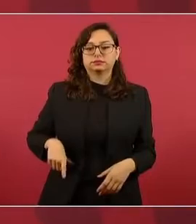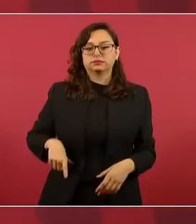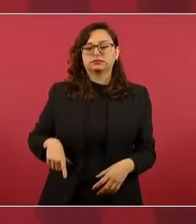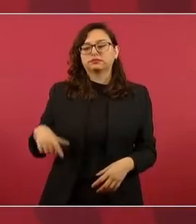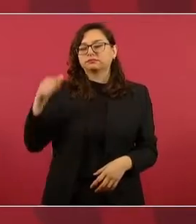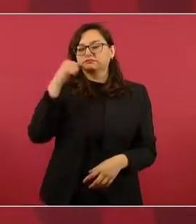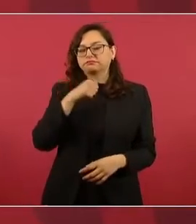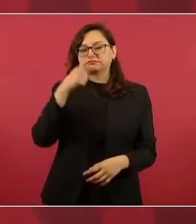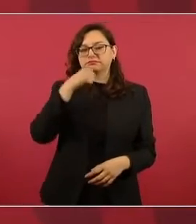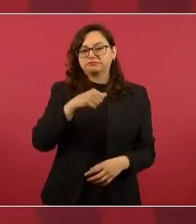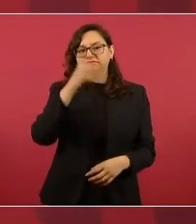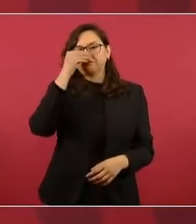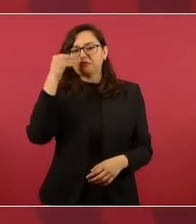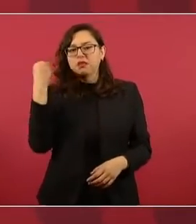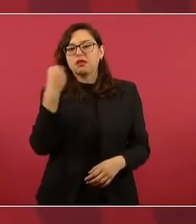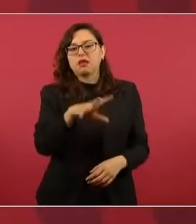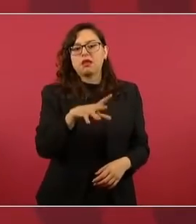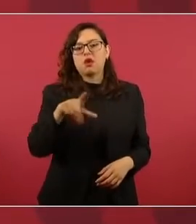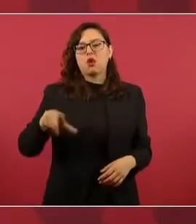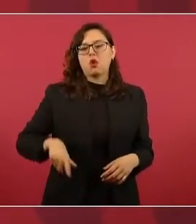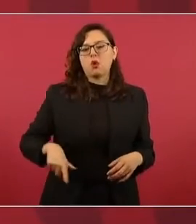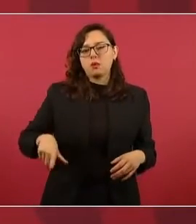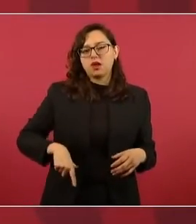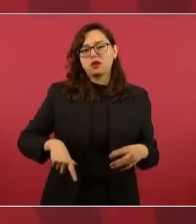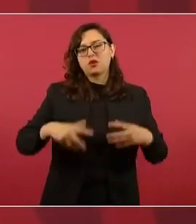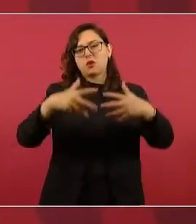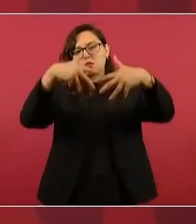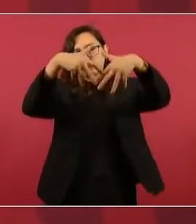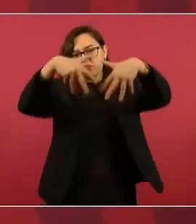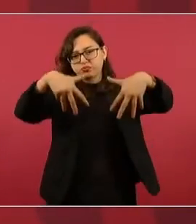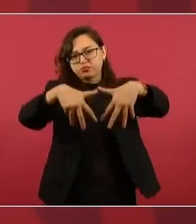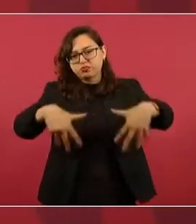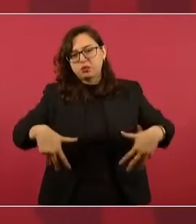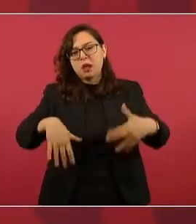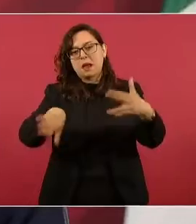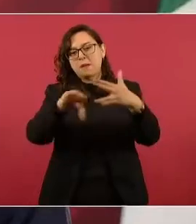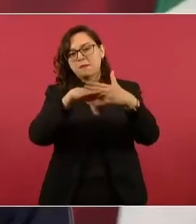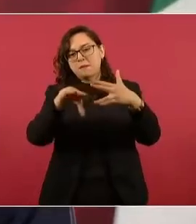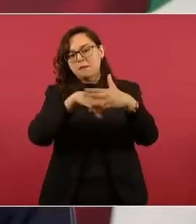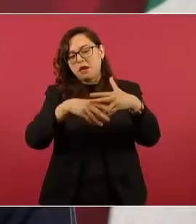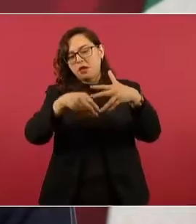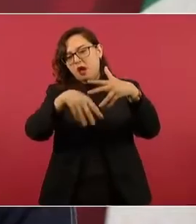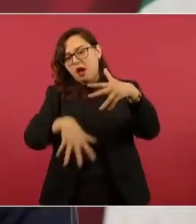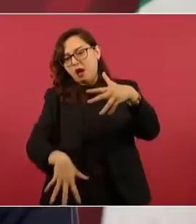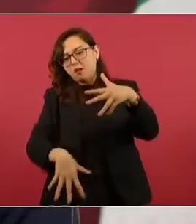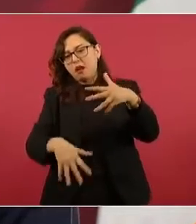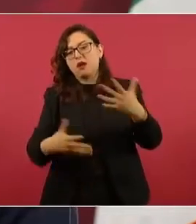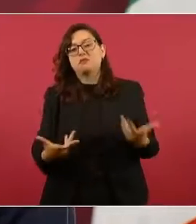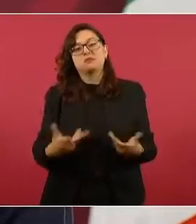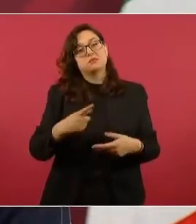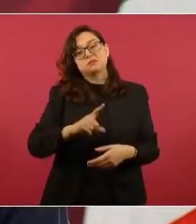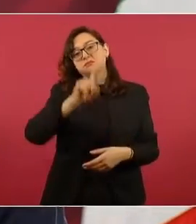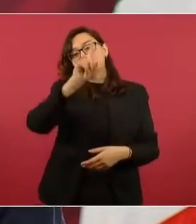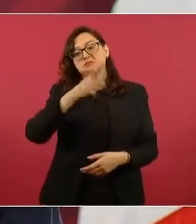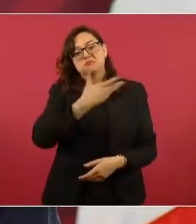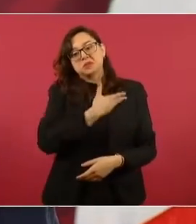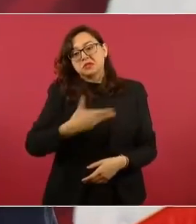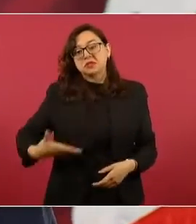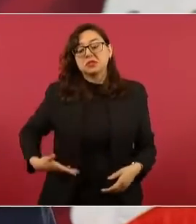medio o en los de abajo, que a veces el presidente ni se enteraba,